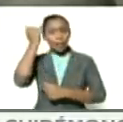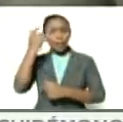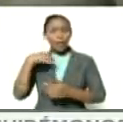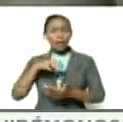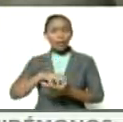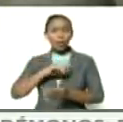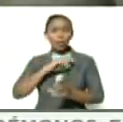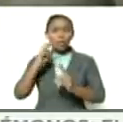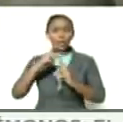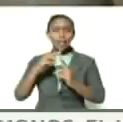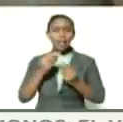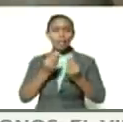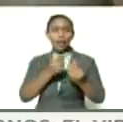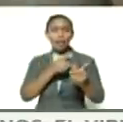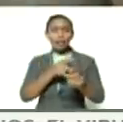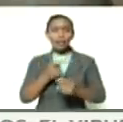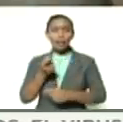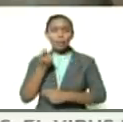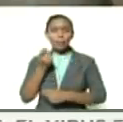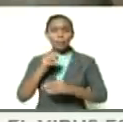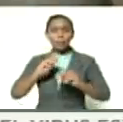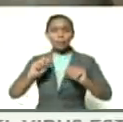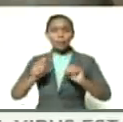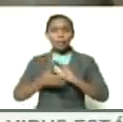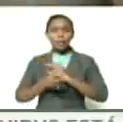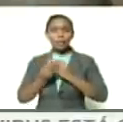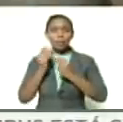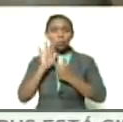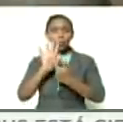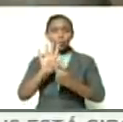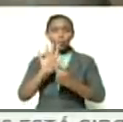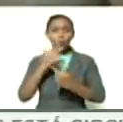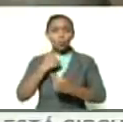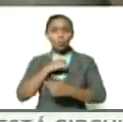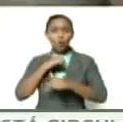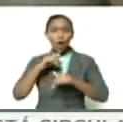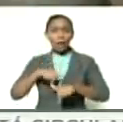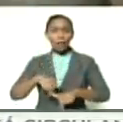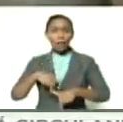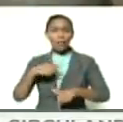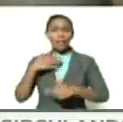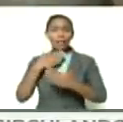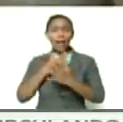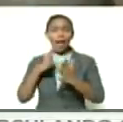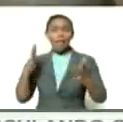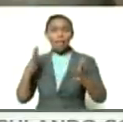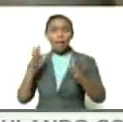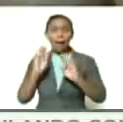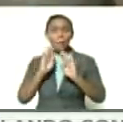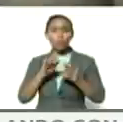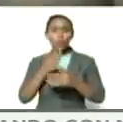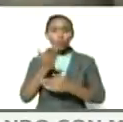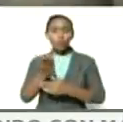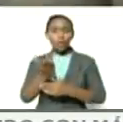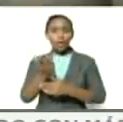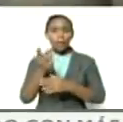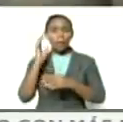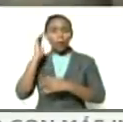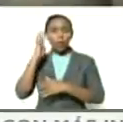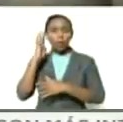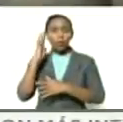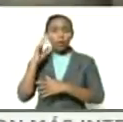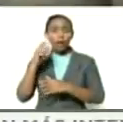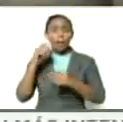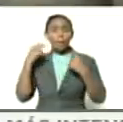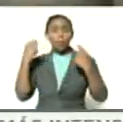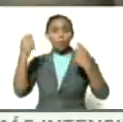Táchira para dar ese granito de arena y demostrar que nosotros desde aquí damos grandes aportes para usted para el congreso y